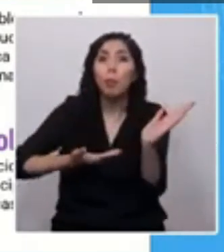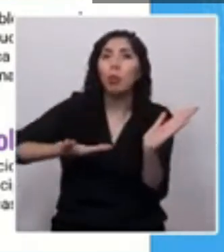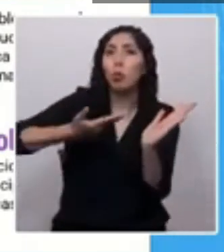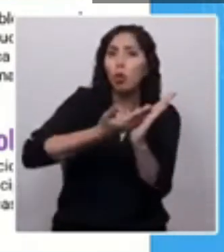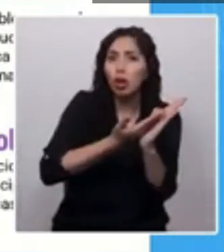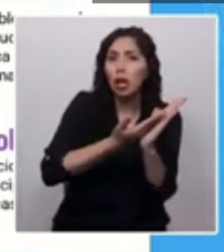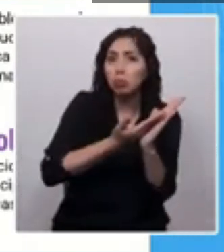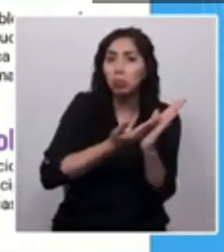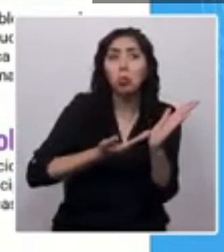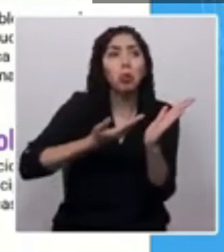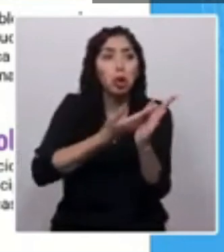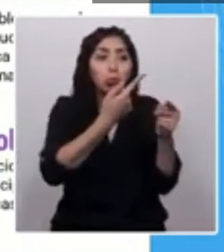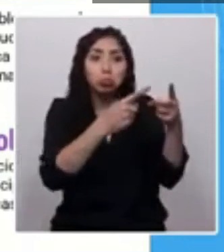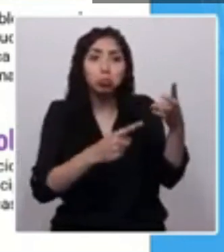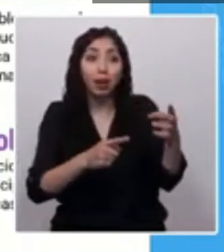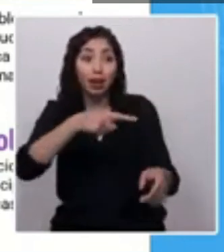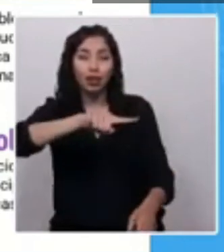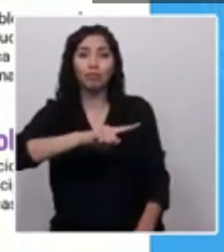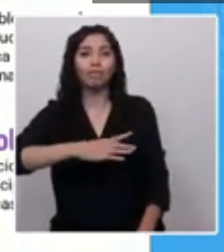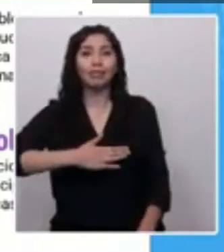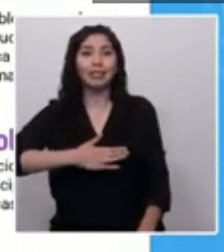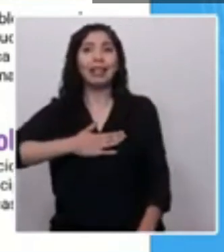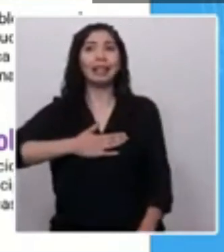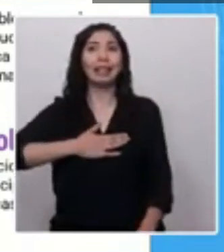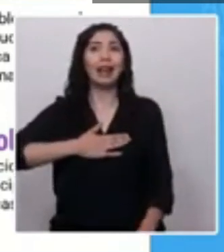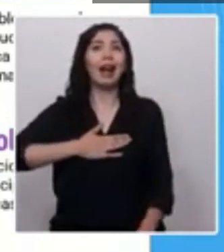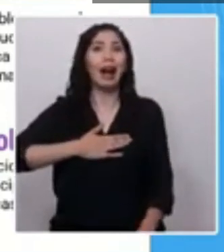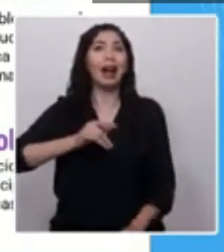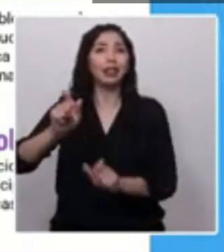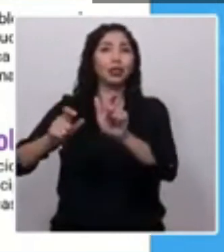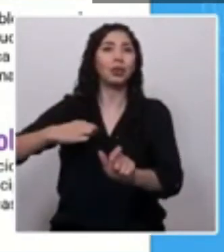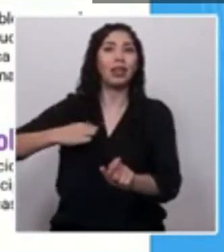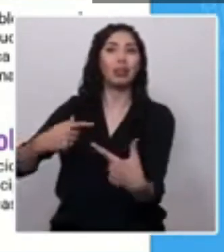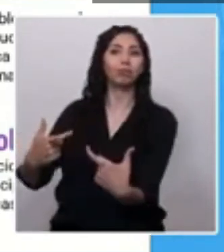sienten la fiscalización de la ciudadanía directa.